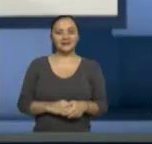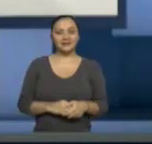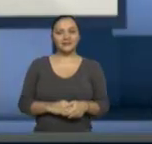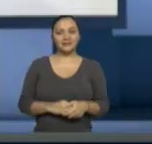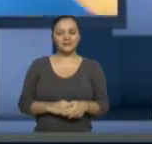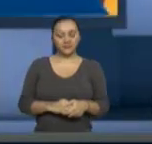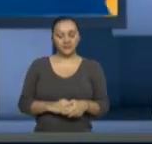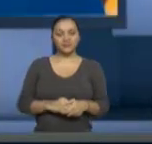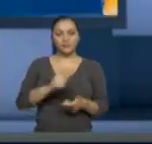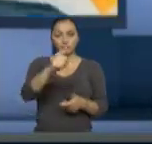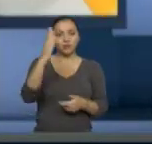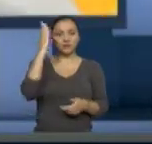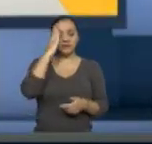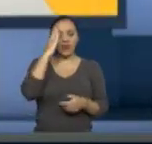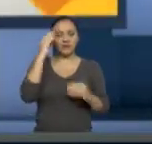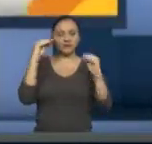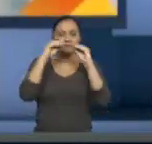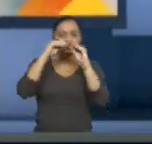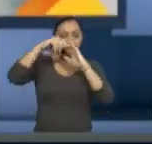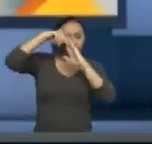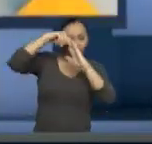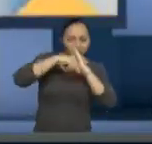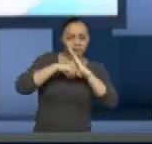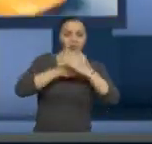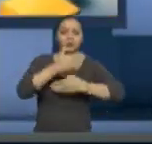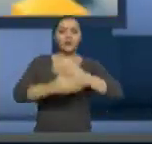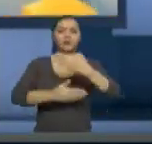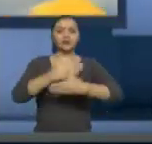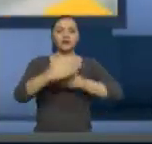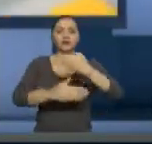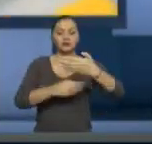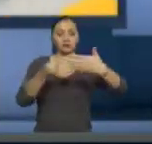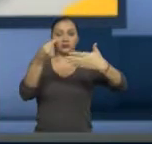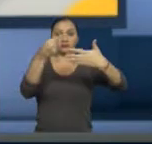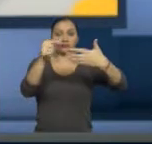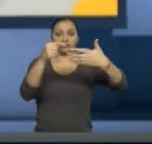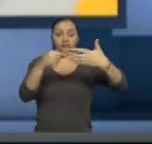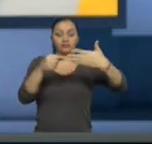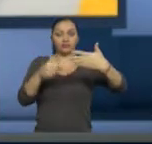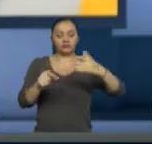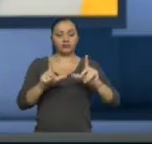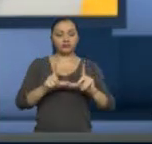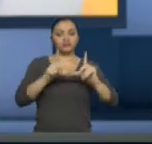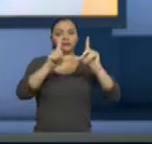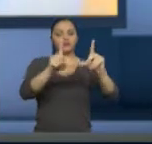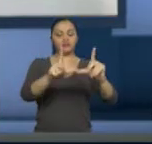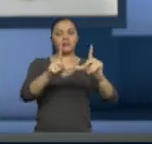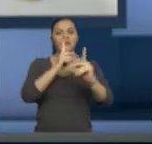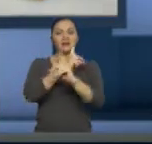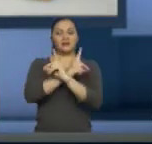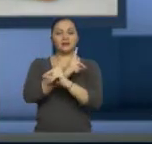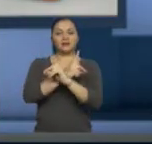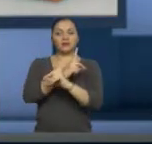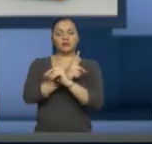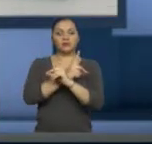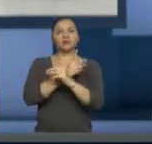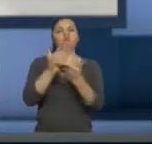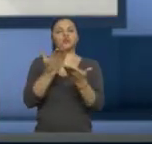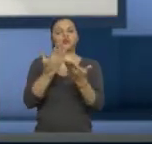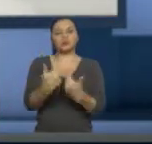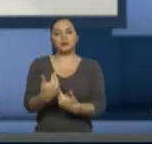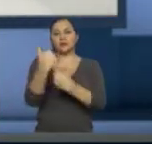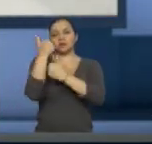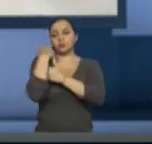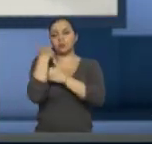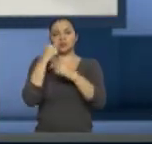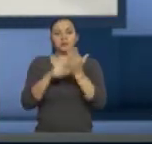Para conocer más a fondo sobre el proceso de calificación y acreditación de discapacidad, el mismo que es responsabilidad del